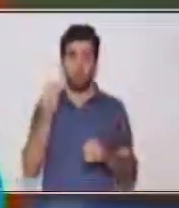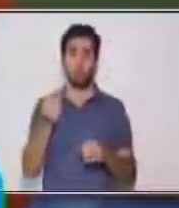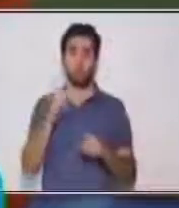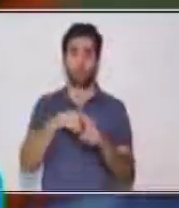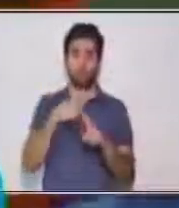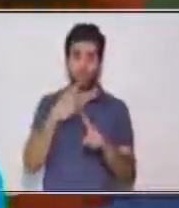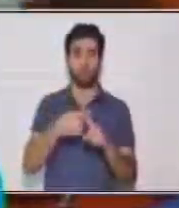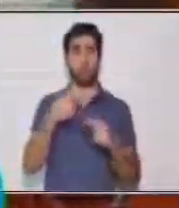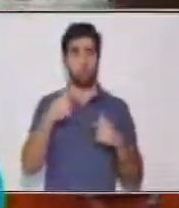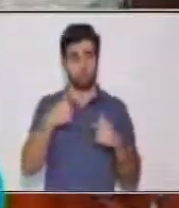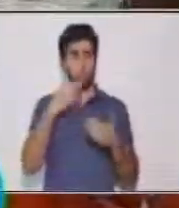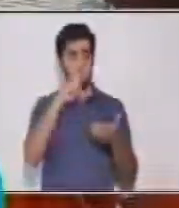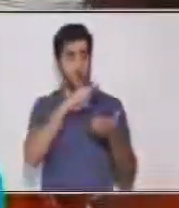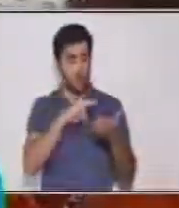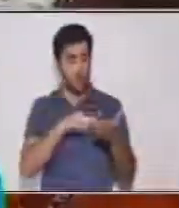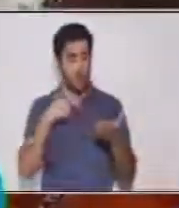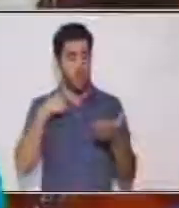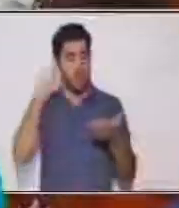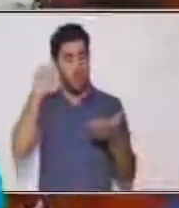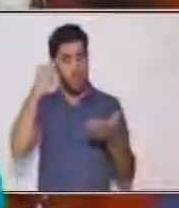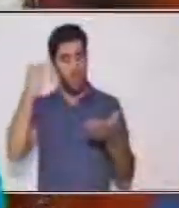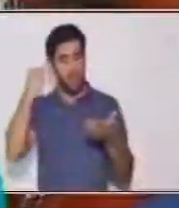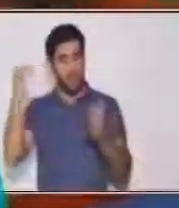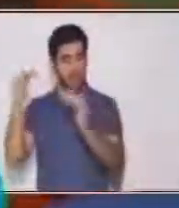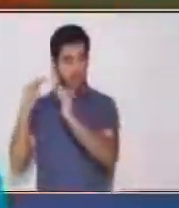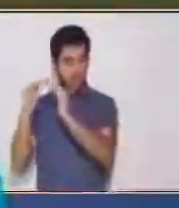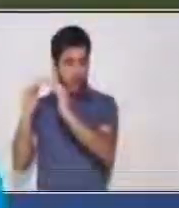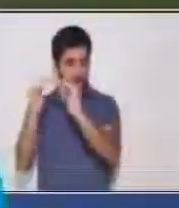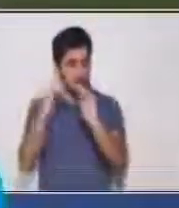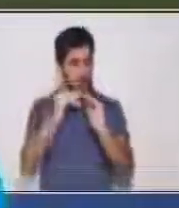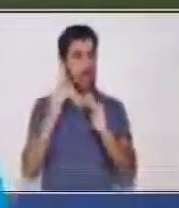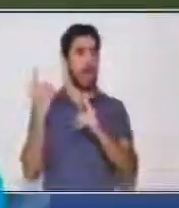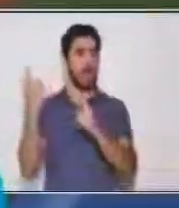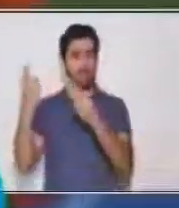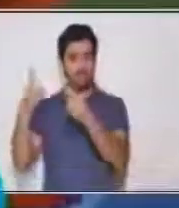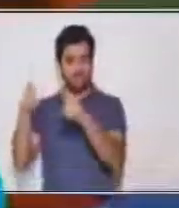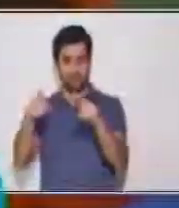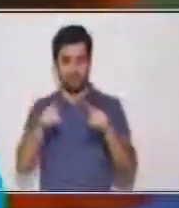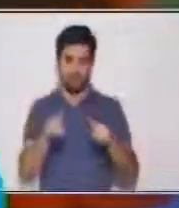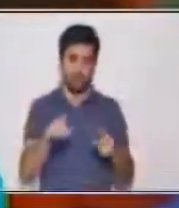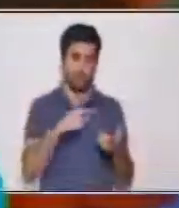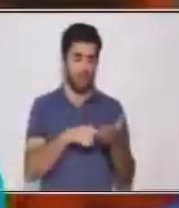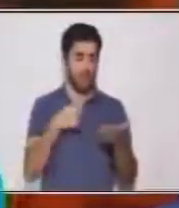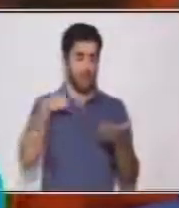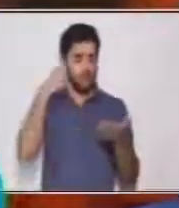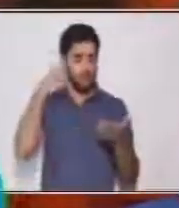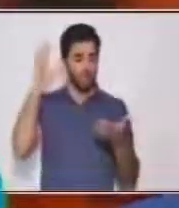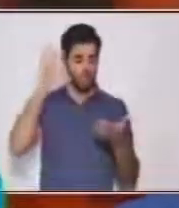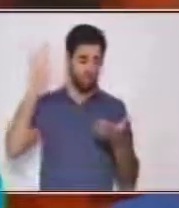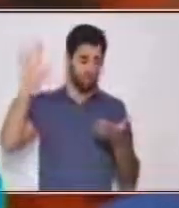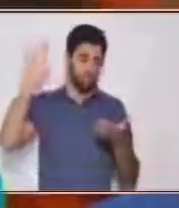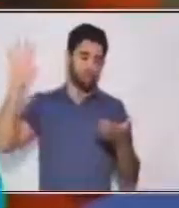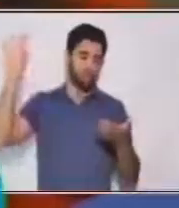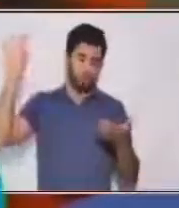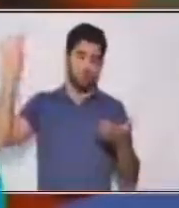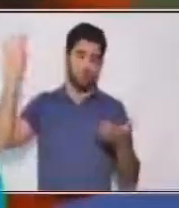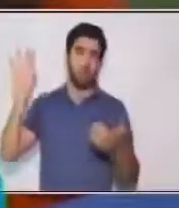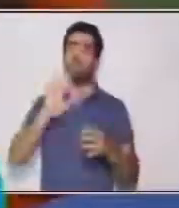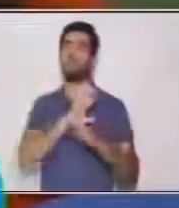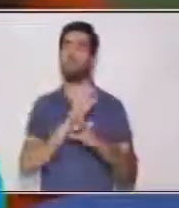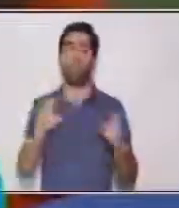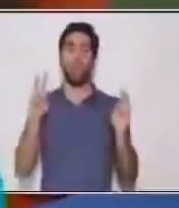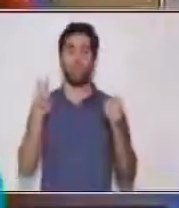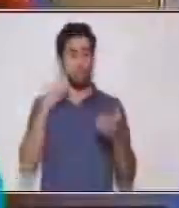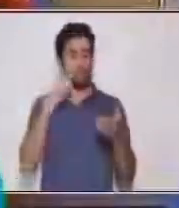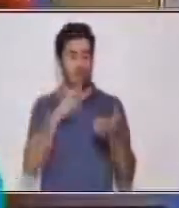uno imagina las casas, las cosas hermosas que narran solo la letra. Leer no solo decir los códigos, ¿verdad?